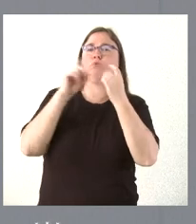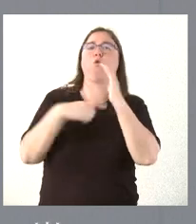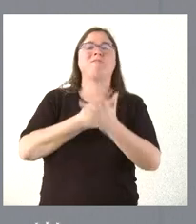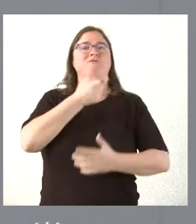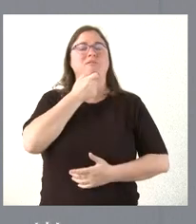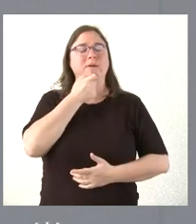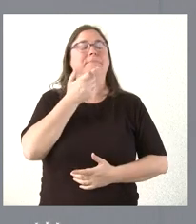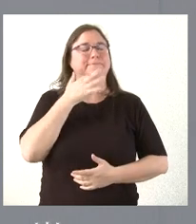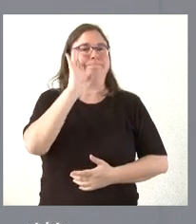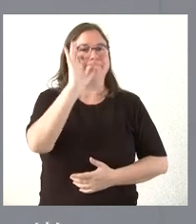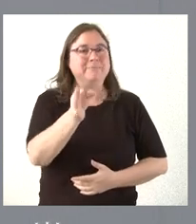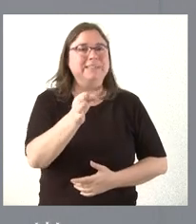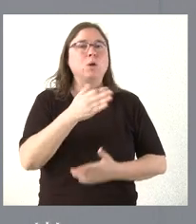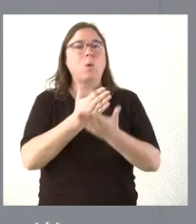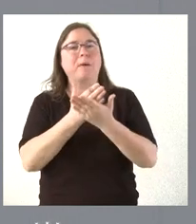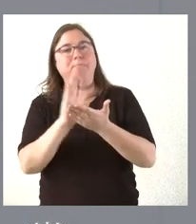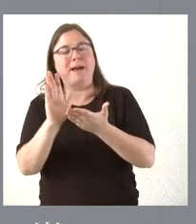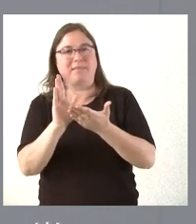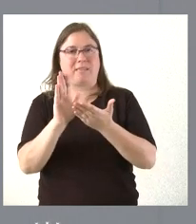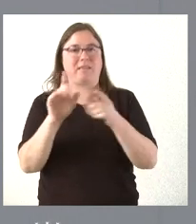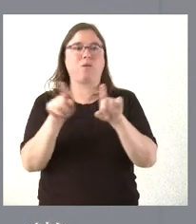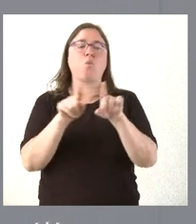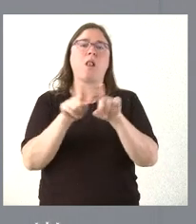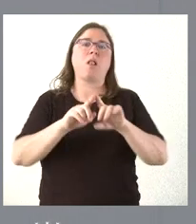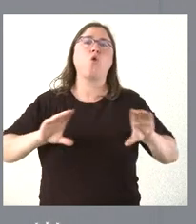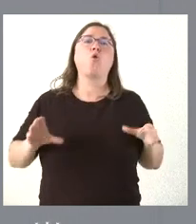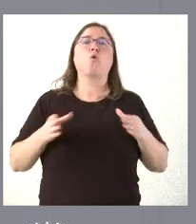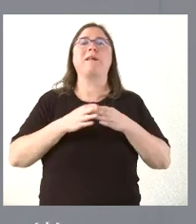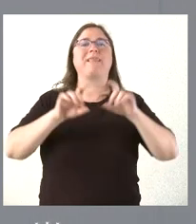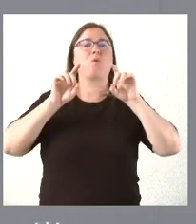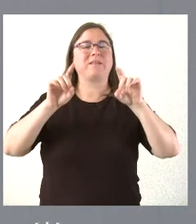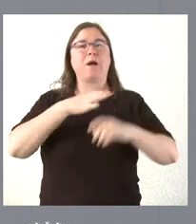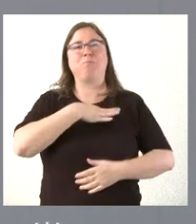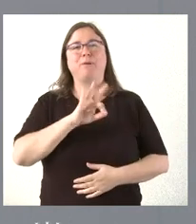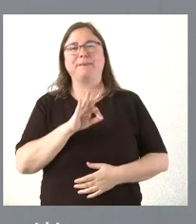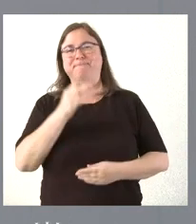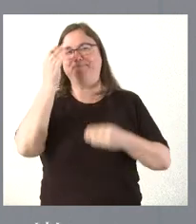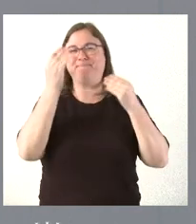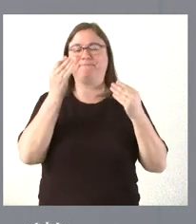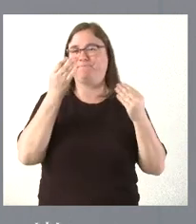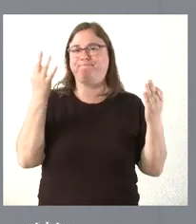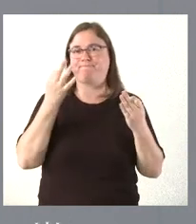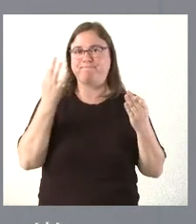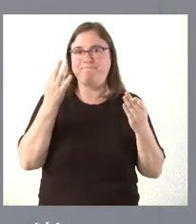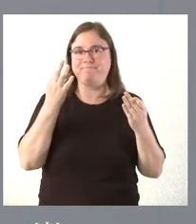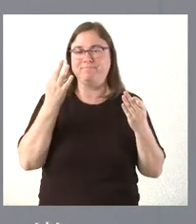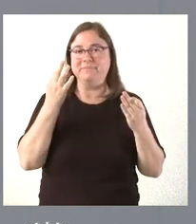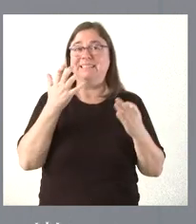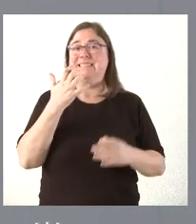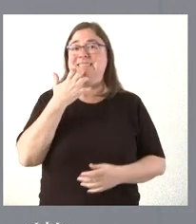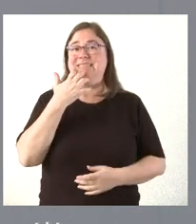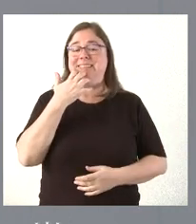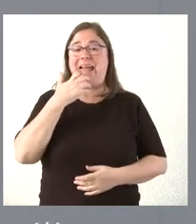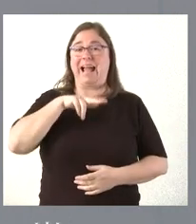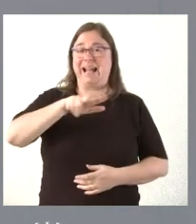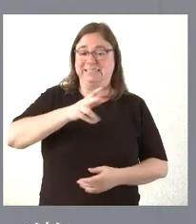pero también existe una parte de la comunidad educativa que puede plantear que no dar en español